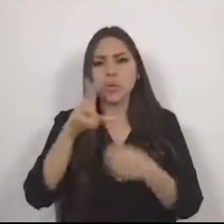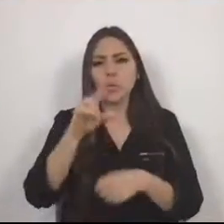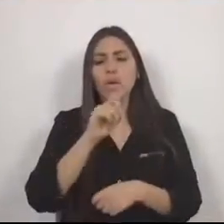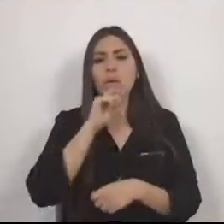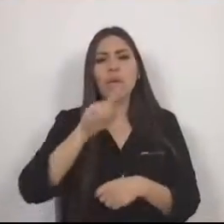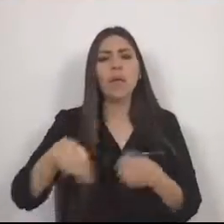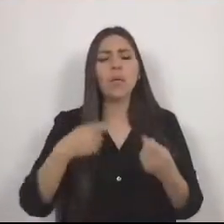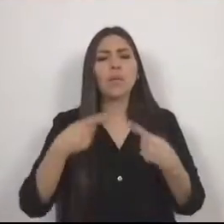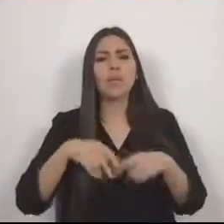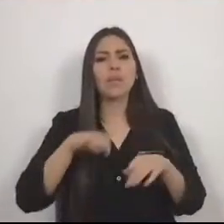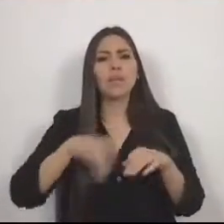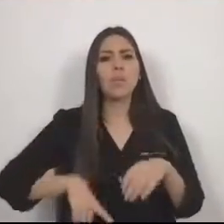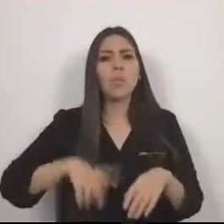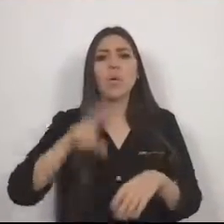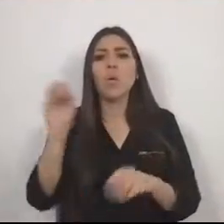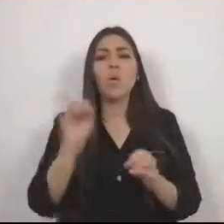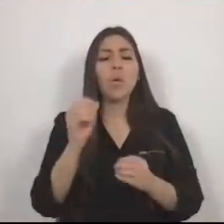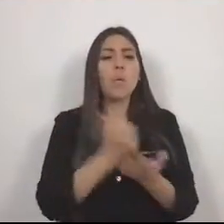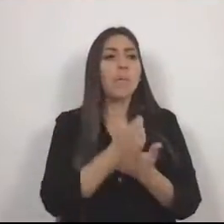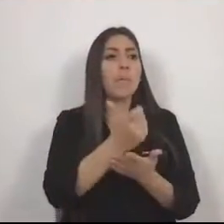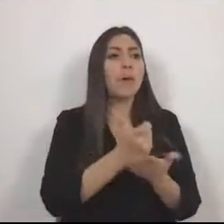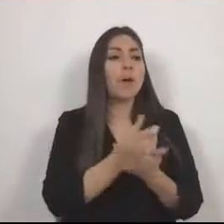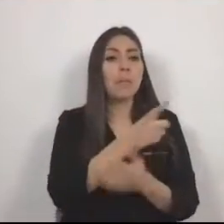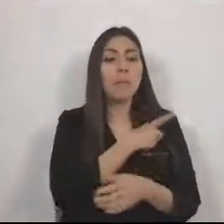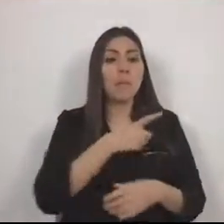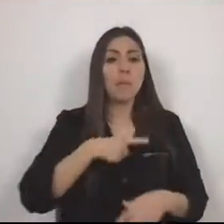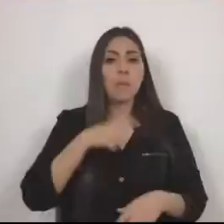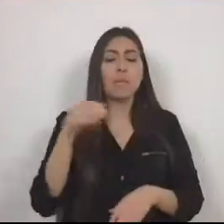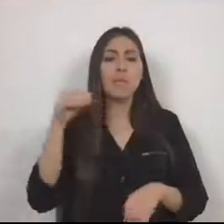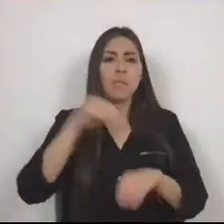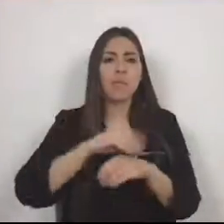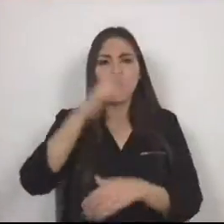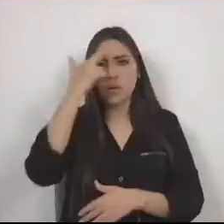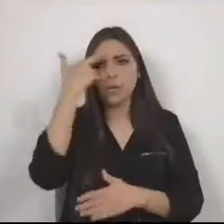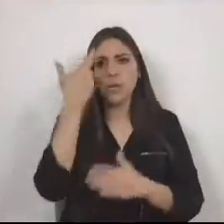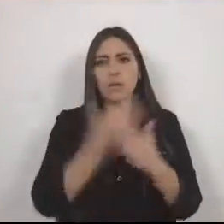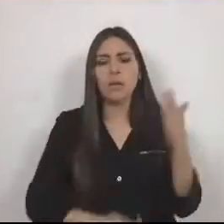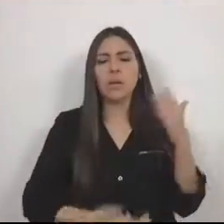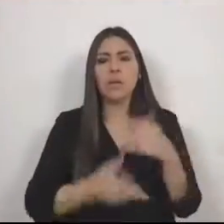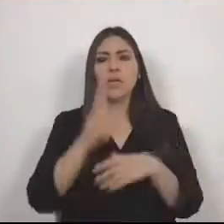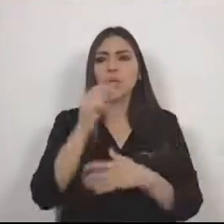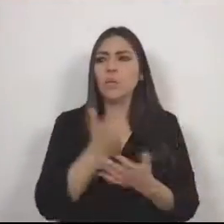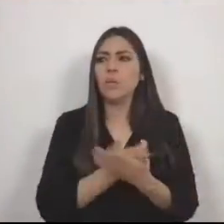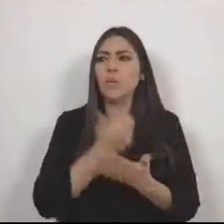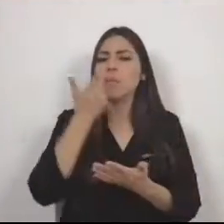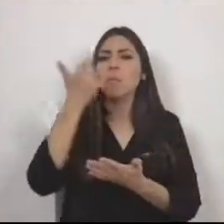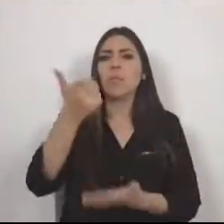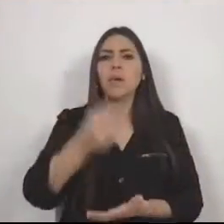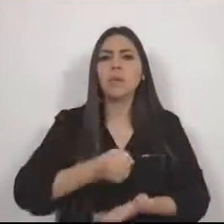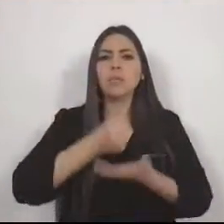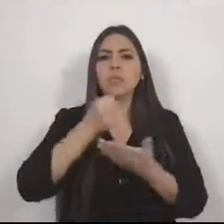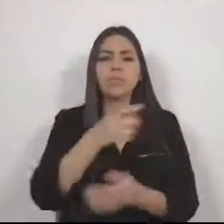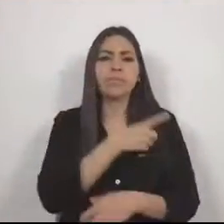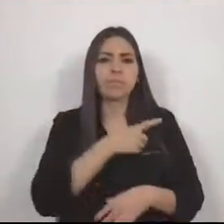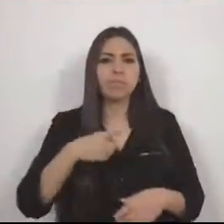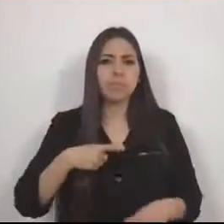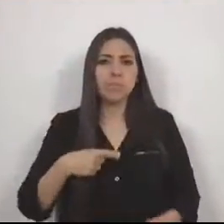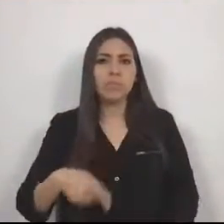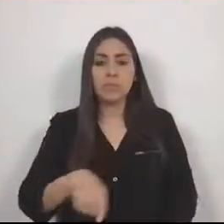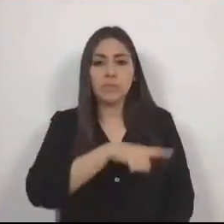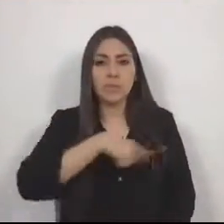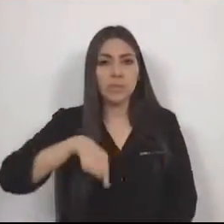adeudos con proveedores incurrirán en el delito de obstrucción a la inversión. Como legisladores, debemos de dar acciones